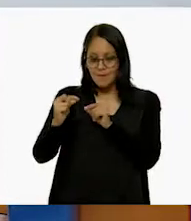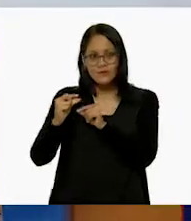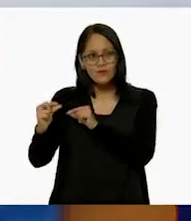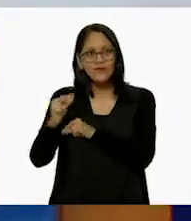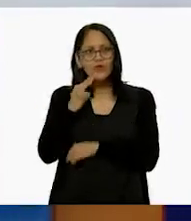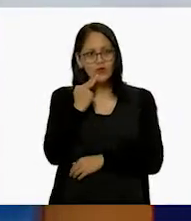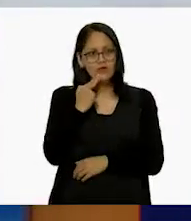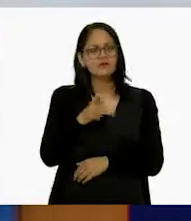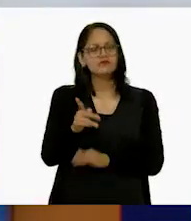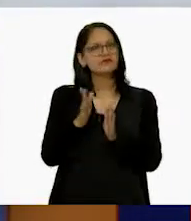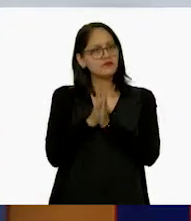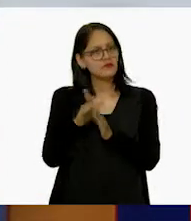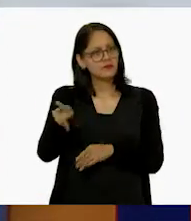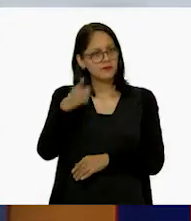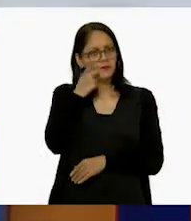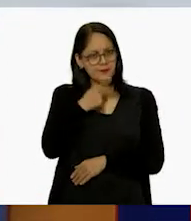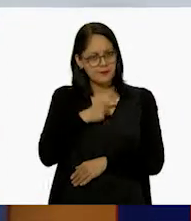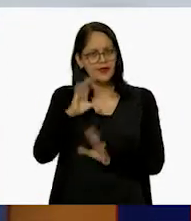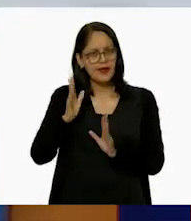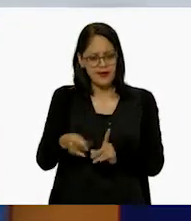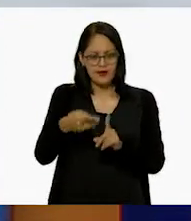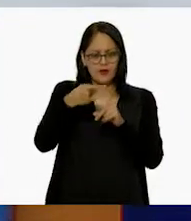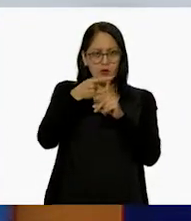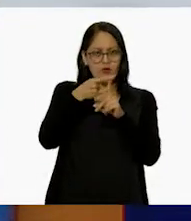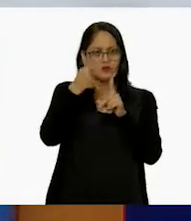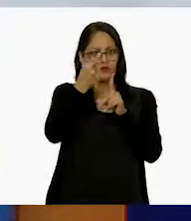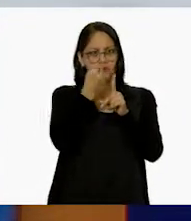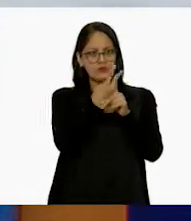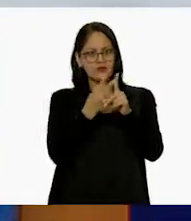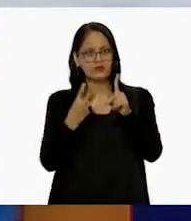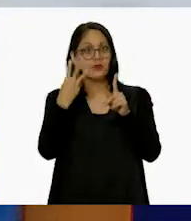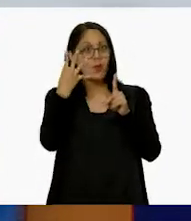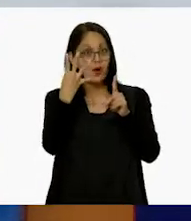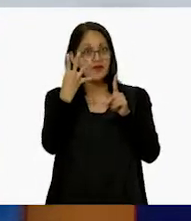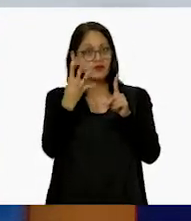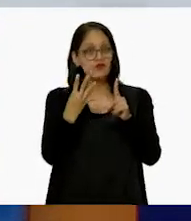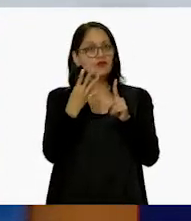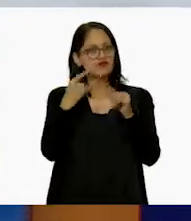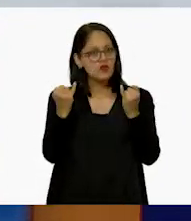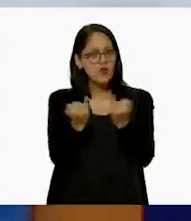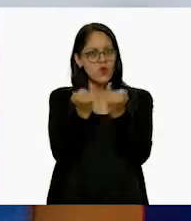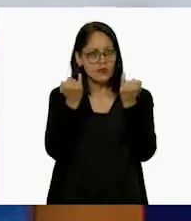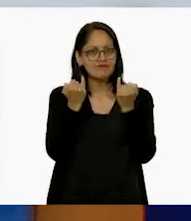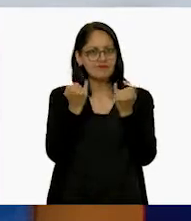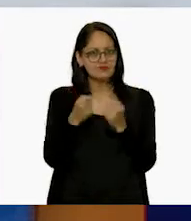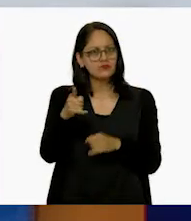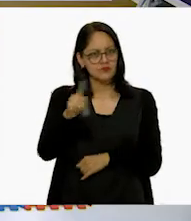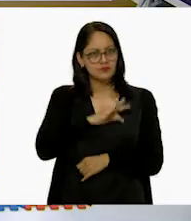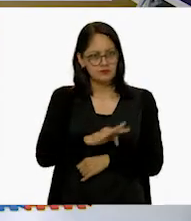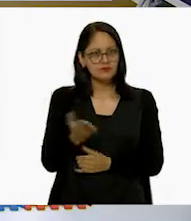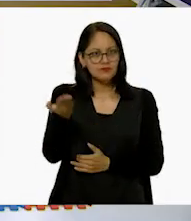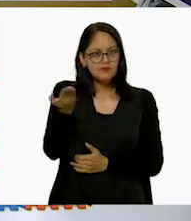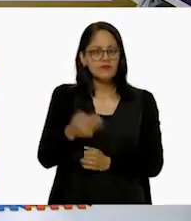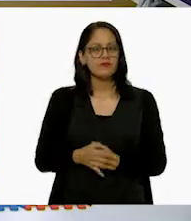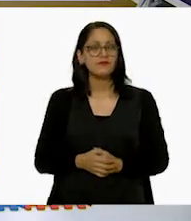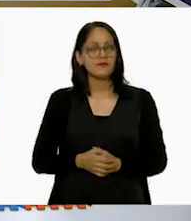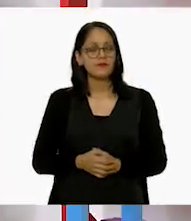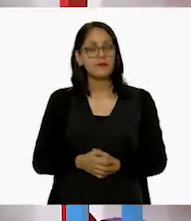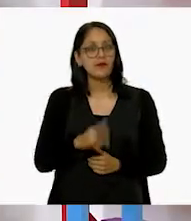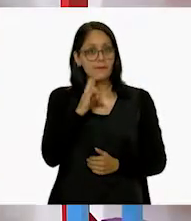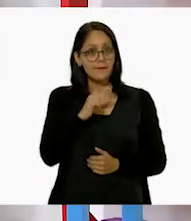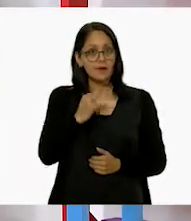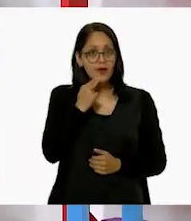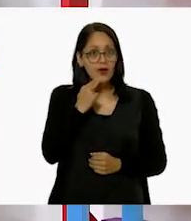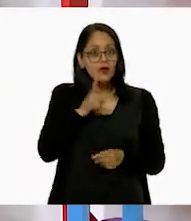cuadrado. Tú ya nos mencionaste que tiene cuatro lados y que todos son iguales. Por lo tanto, puedes hacerlo. Muy bien. ¿Te parece si